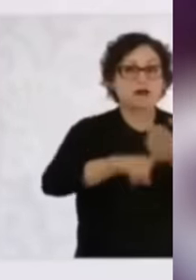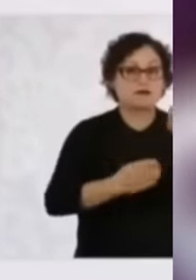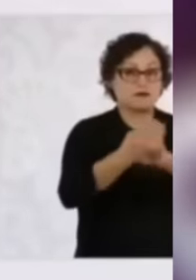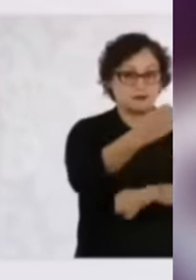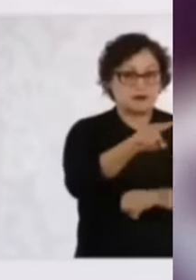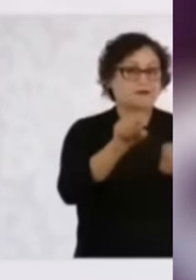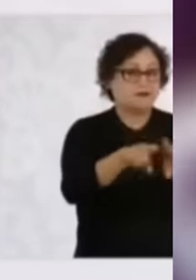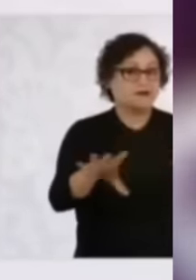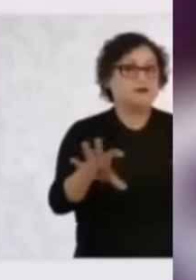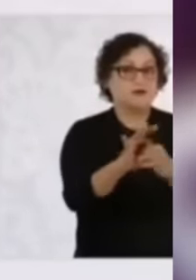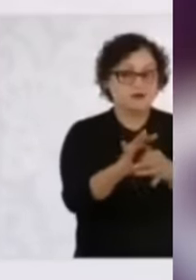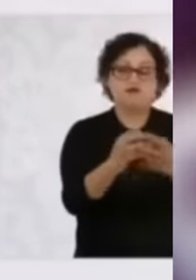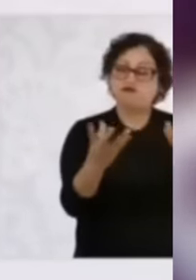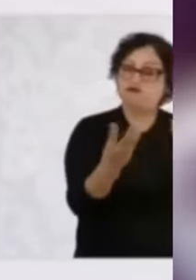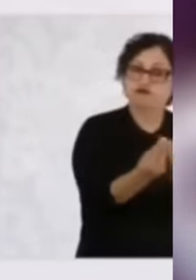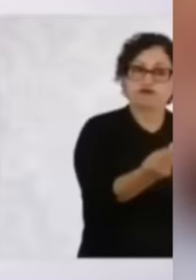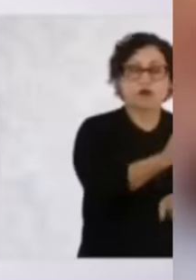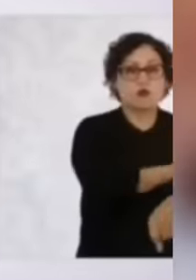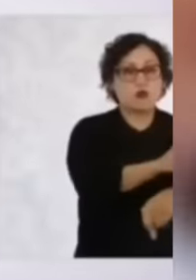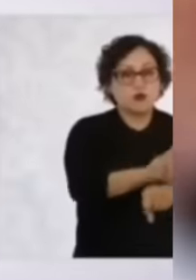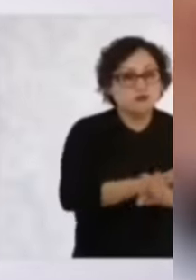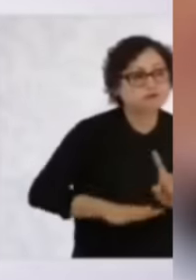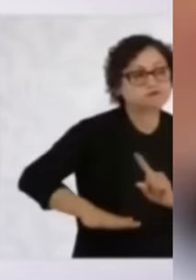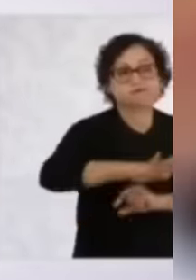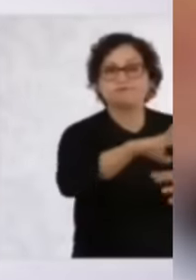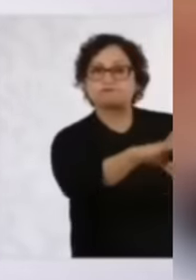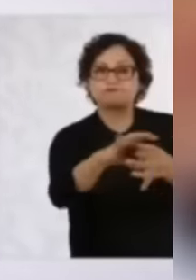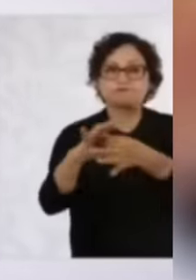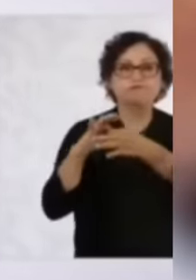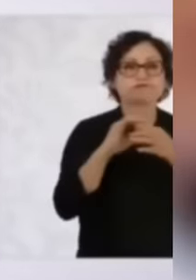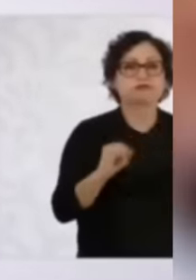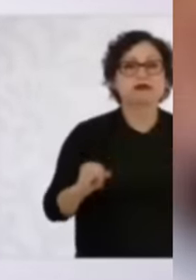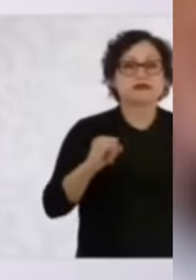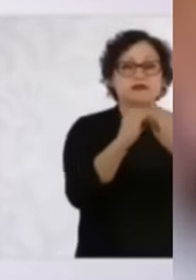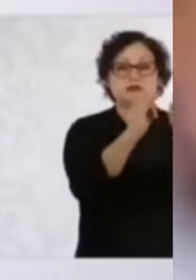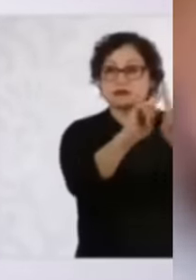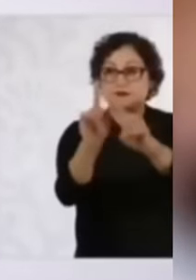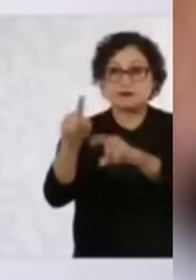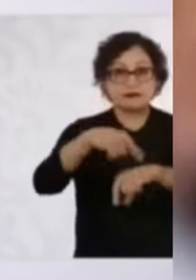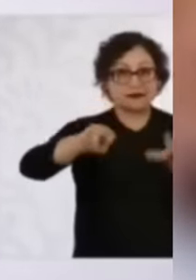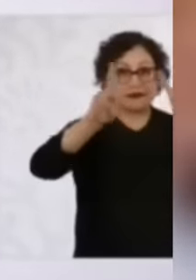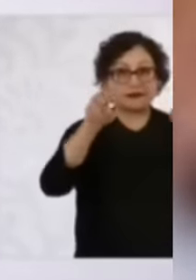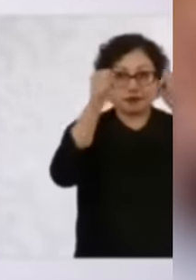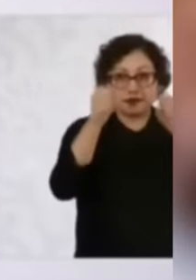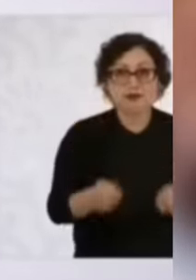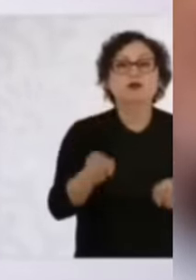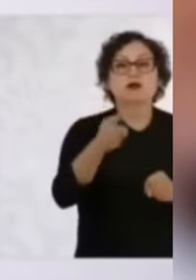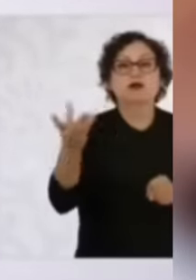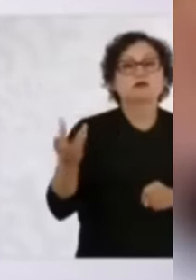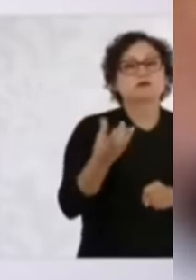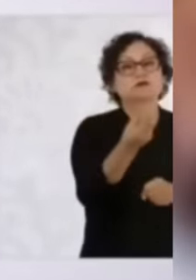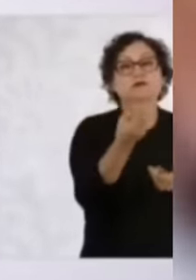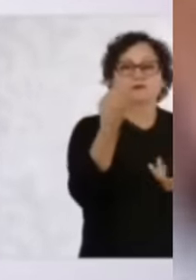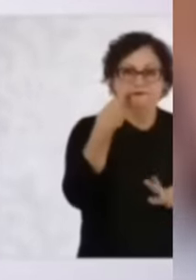Y también una coordinación en donde todas las instituciones de seguridad, por ejemplo, visitan las escuelas,